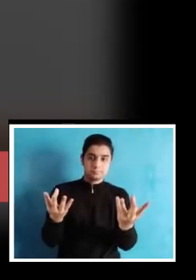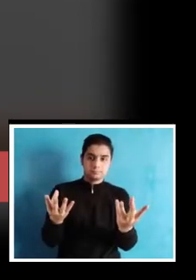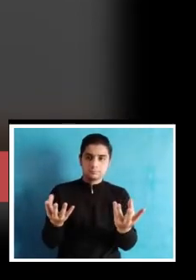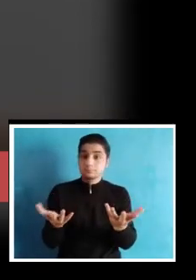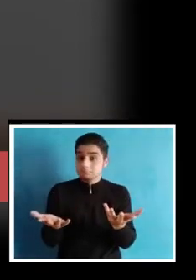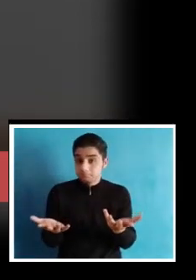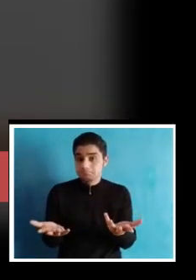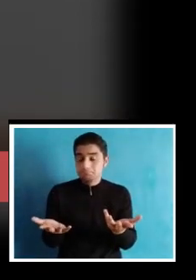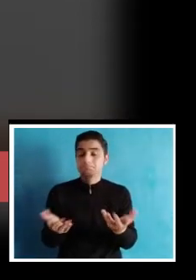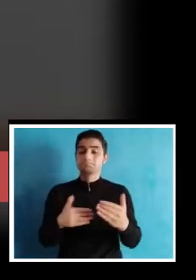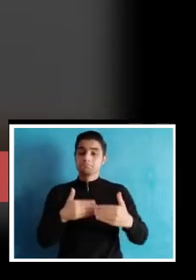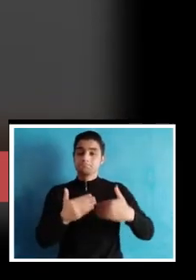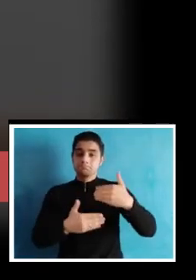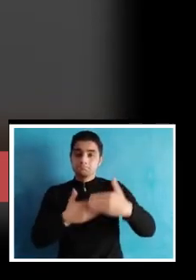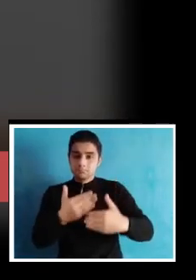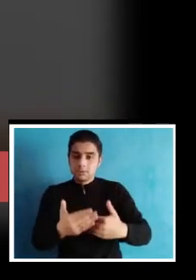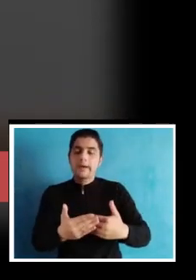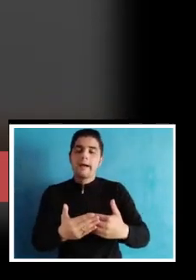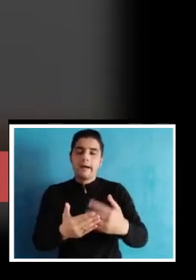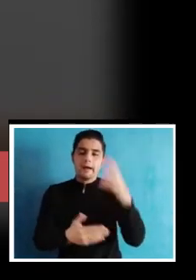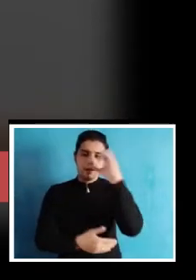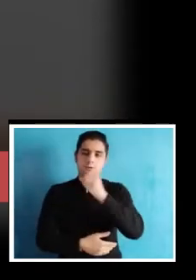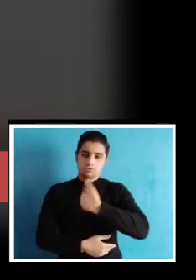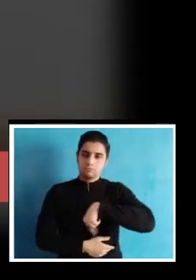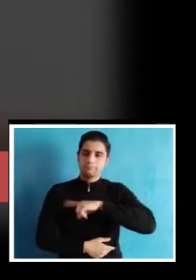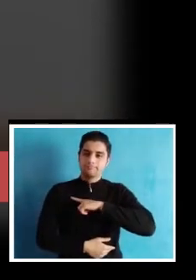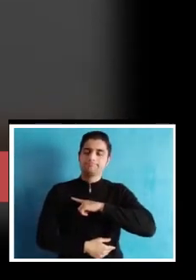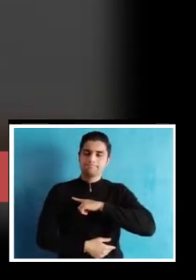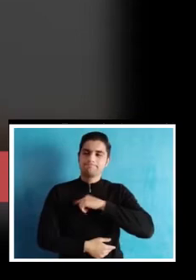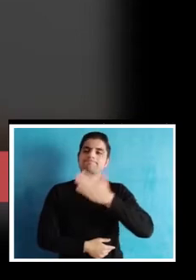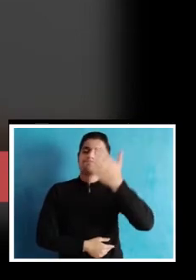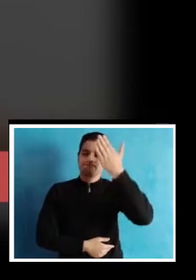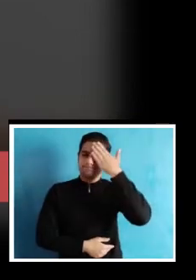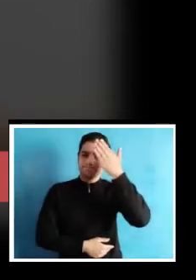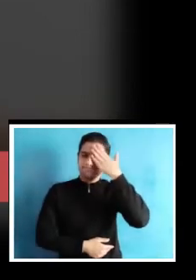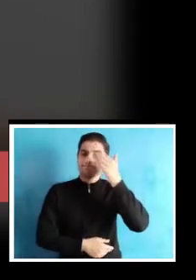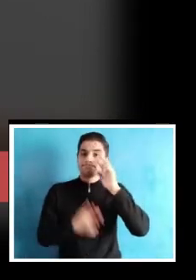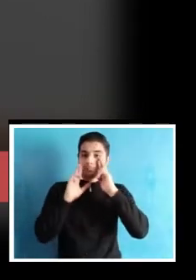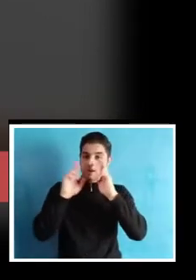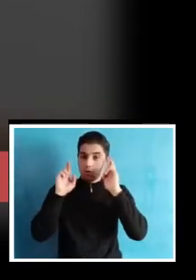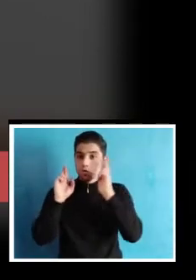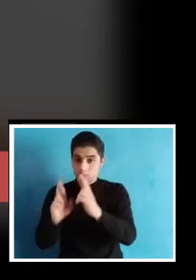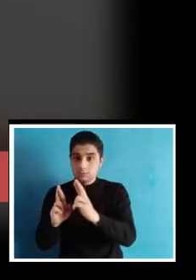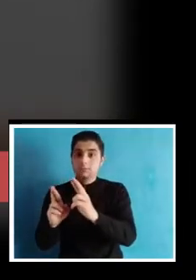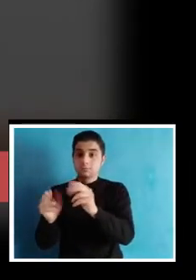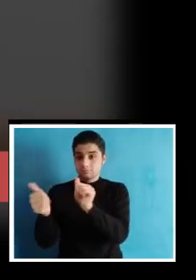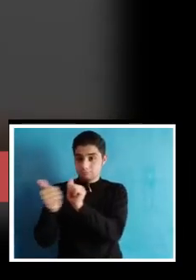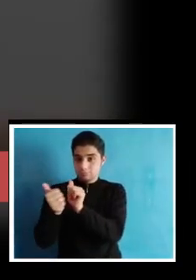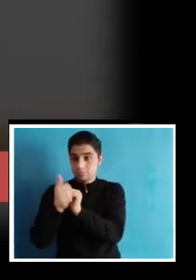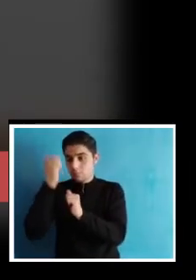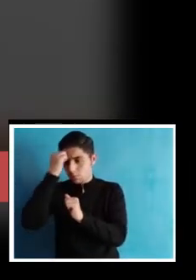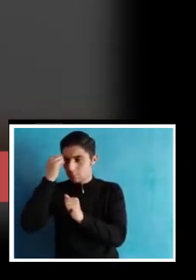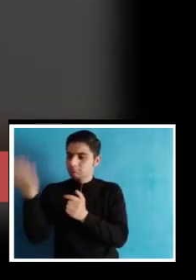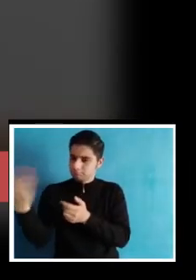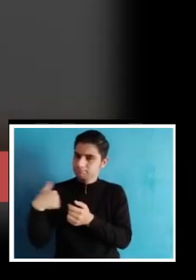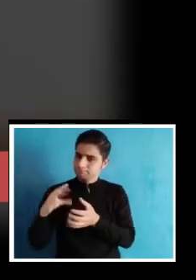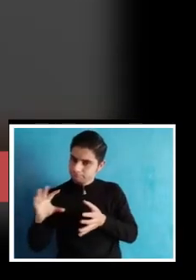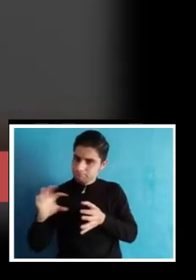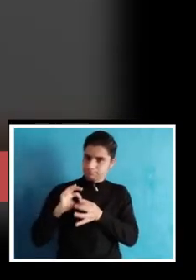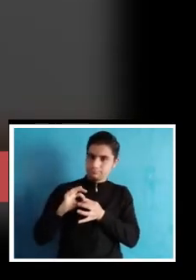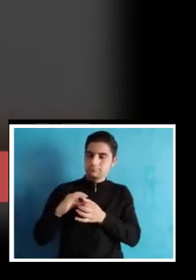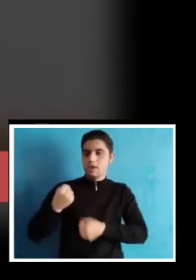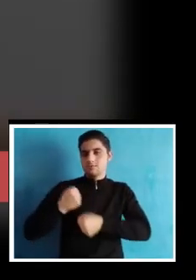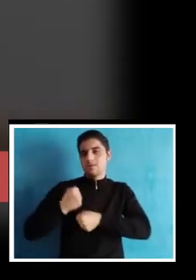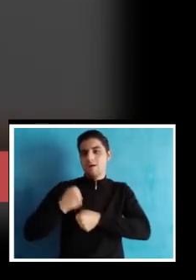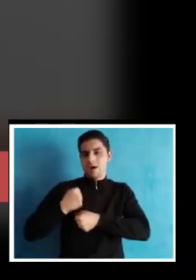transformaciones y eso ha llevado a que reconozcamos a nuestros compañeros docentes para hacer